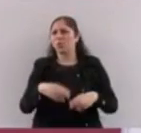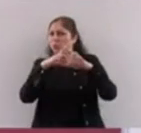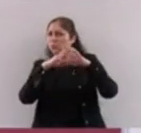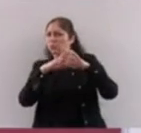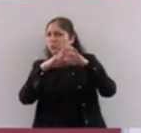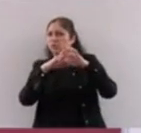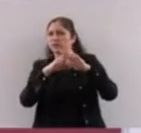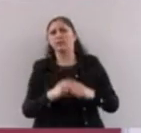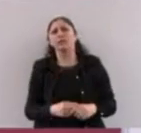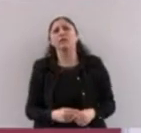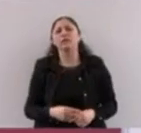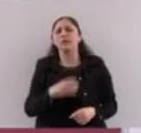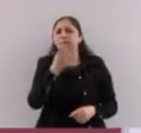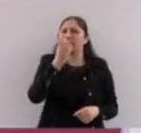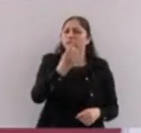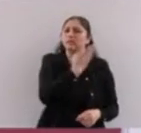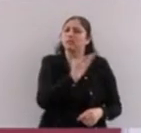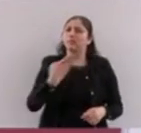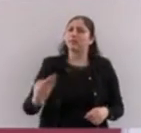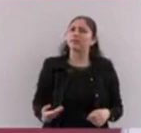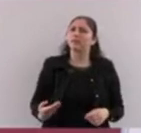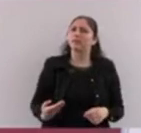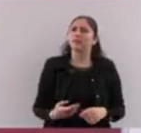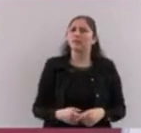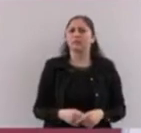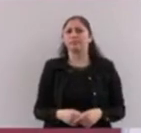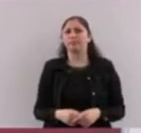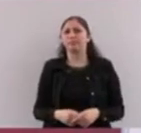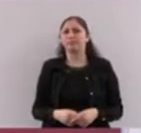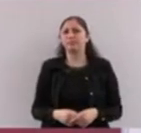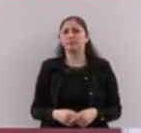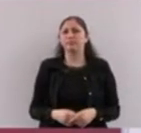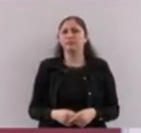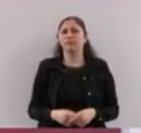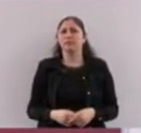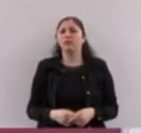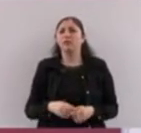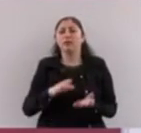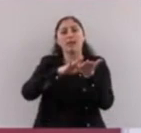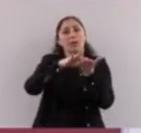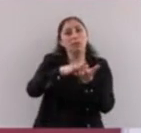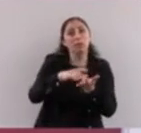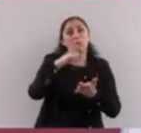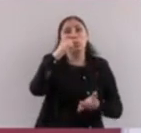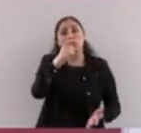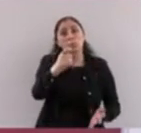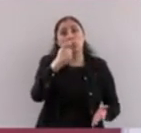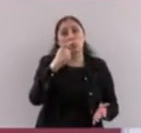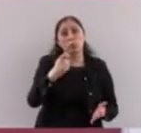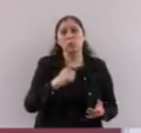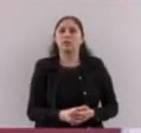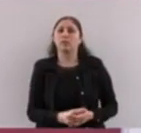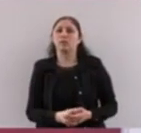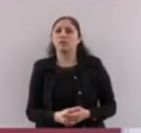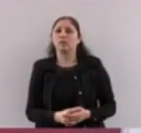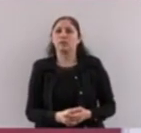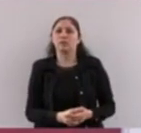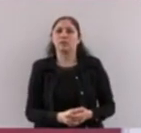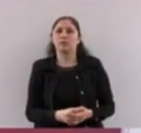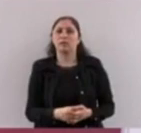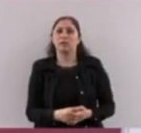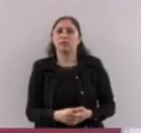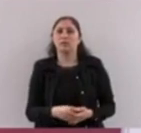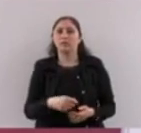Decirles también que el presidente, primero esta pensión, cuando llegamos al gobierno, era para los de 68